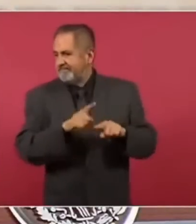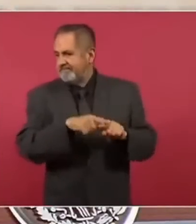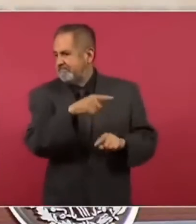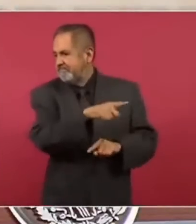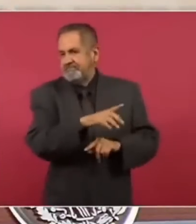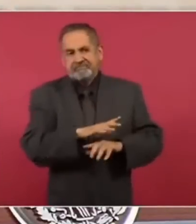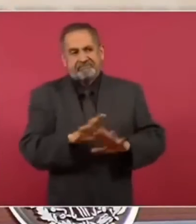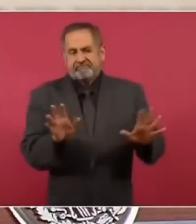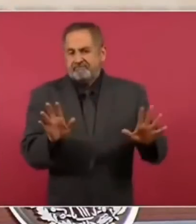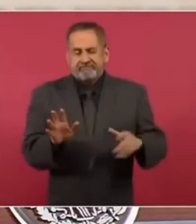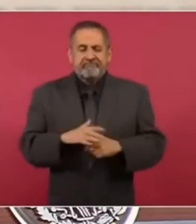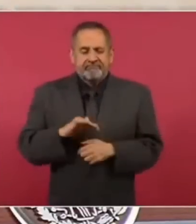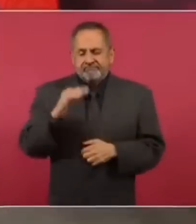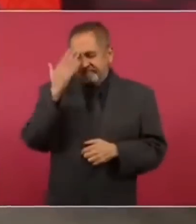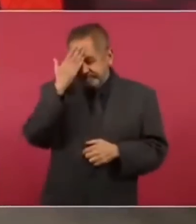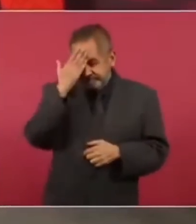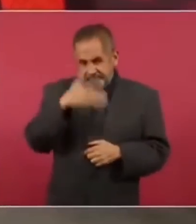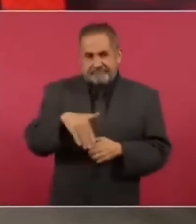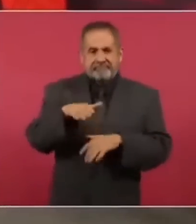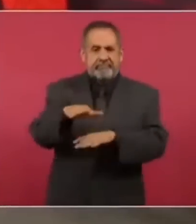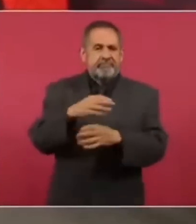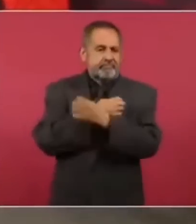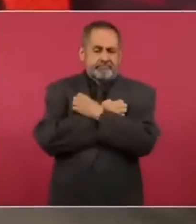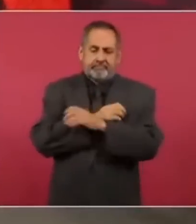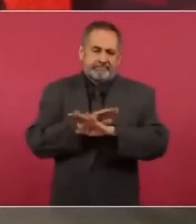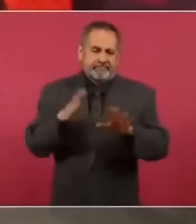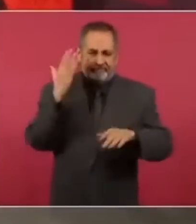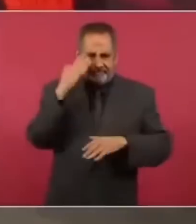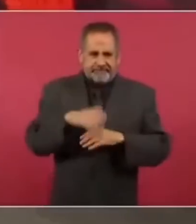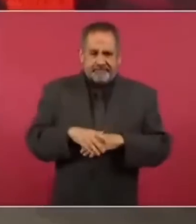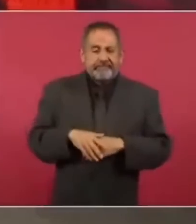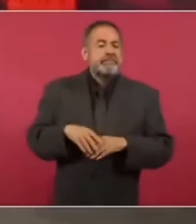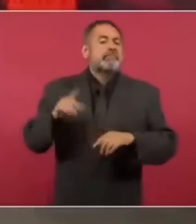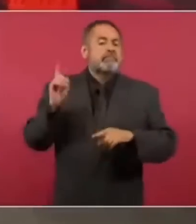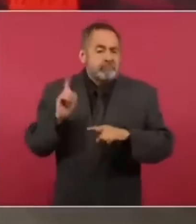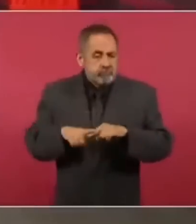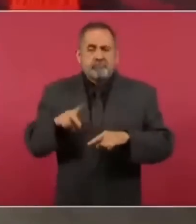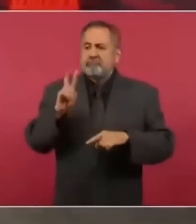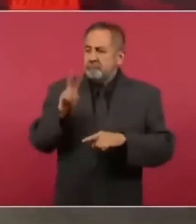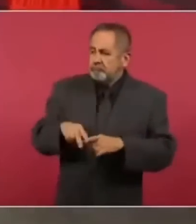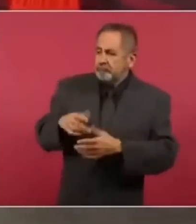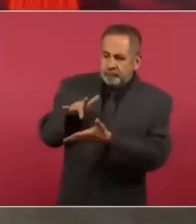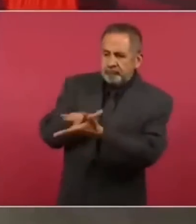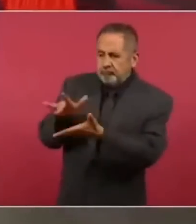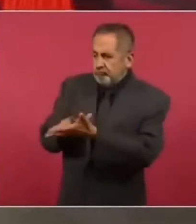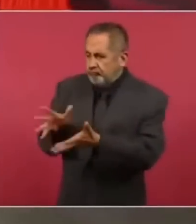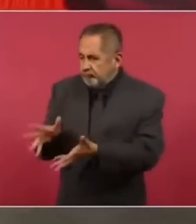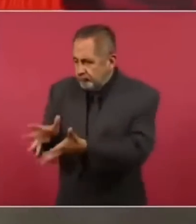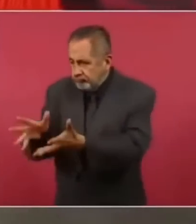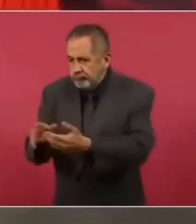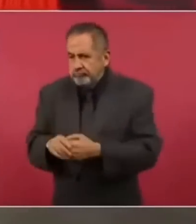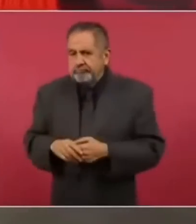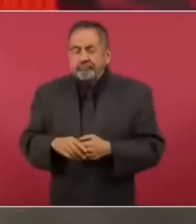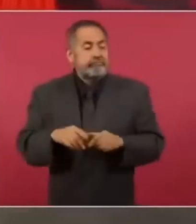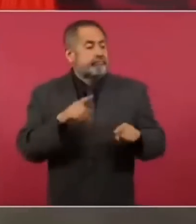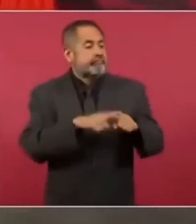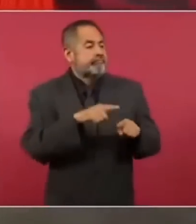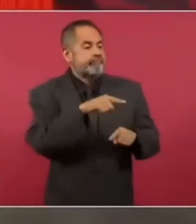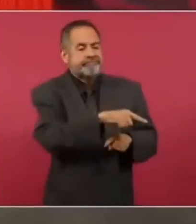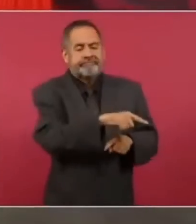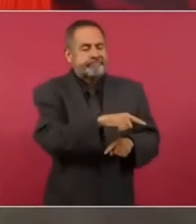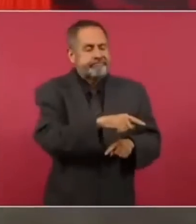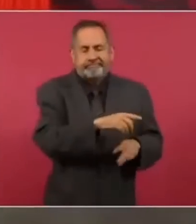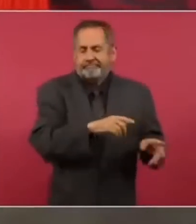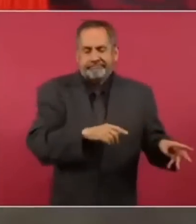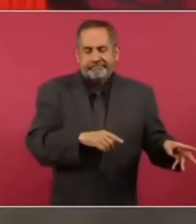en lo que tiene que ver con la educación. Quienes están a favor de la educación